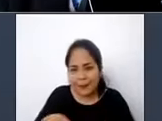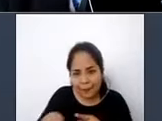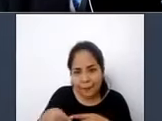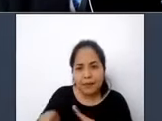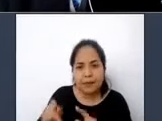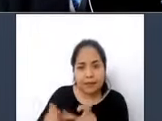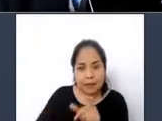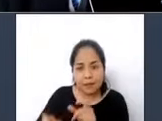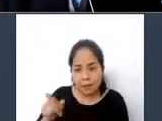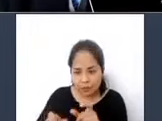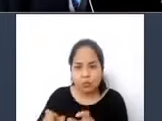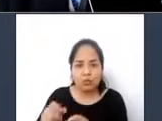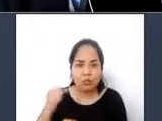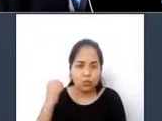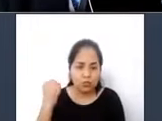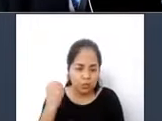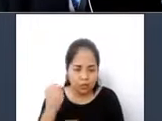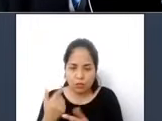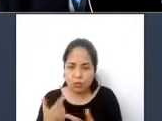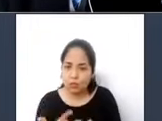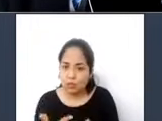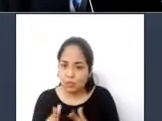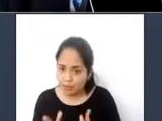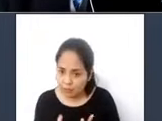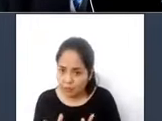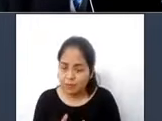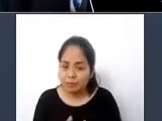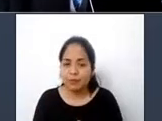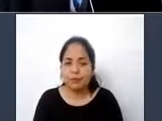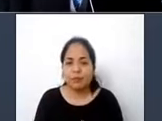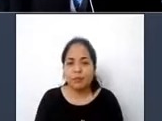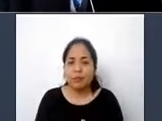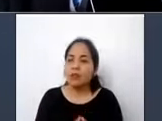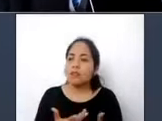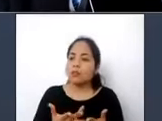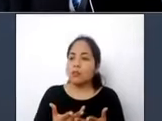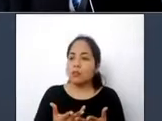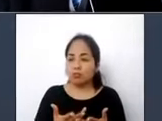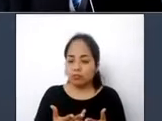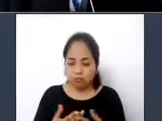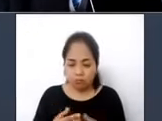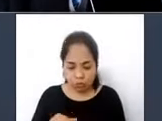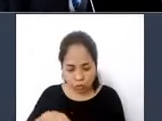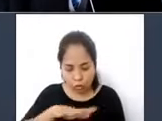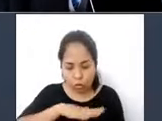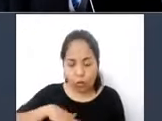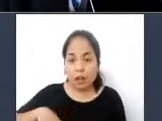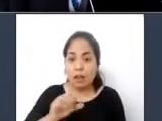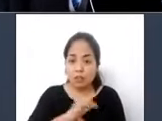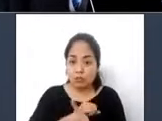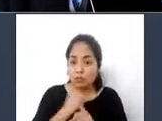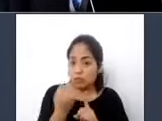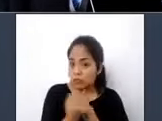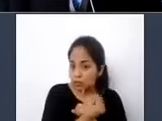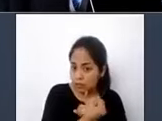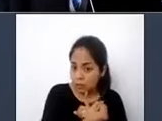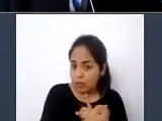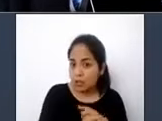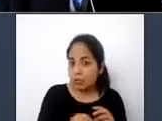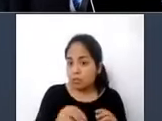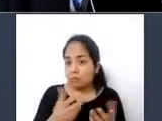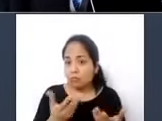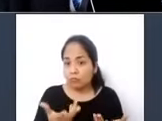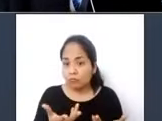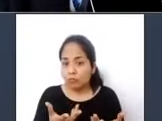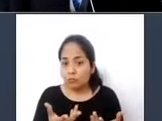con discapacidad, entre los que se destaca la normalización de la sociedad y sobre todo la transversabilidad de